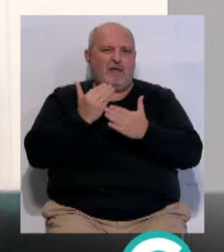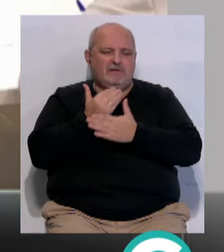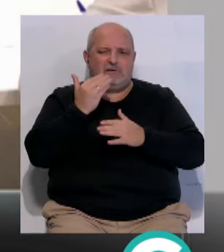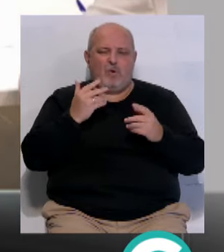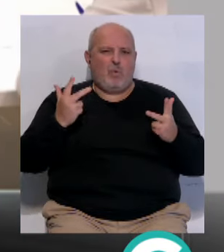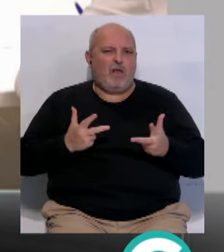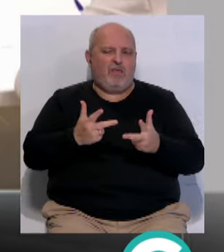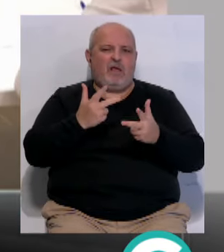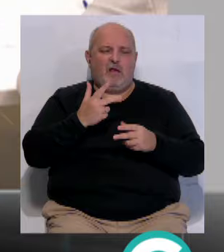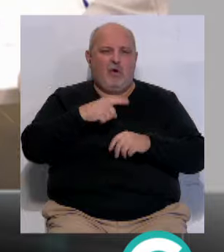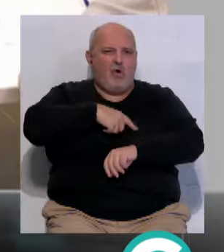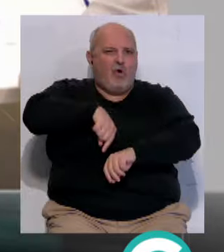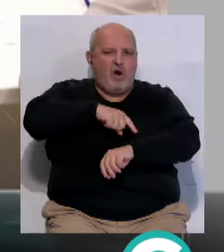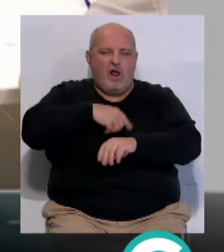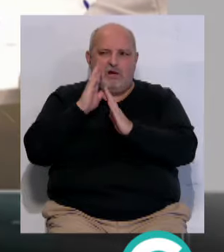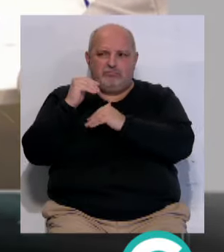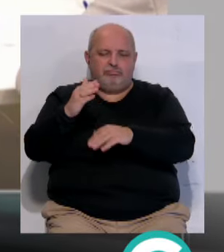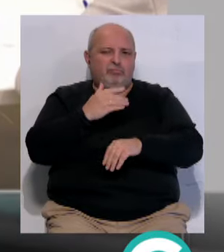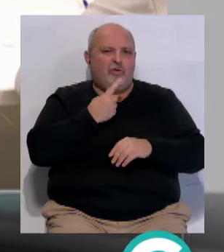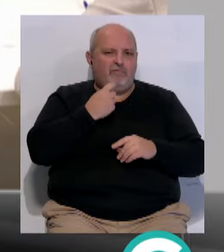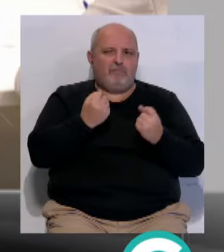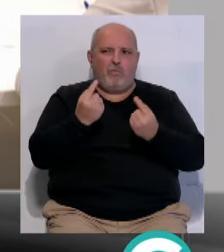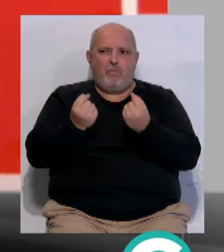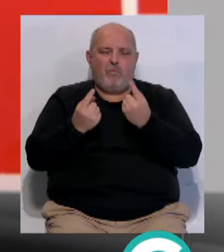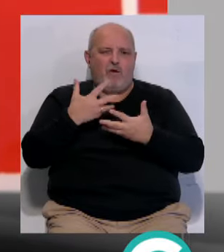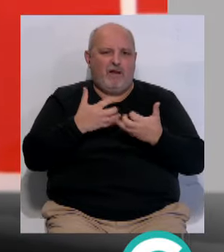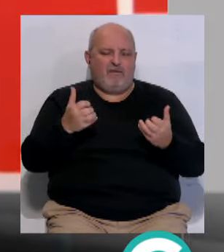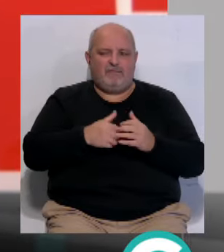...las urgencias... ...están tardando horas... ...en atender complicaciones graves.